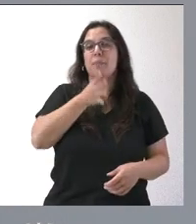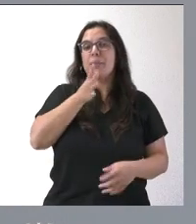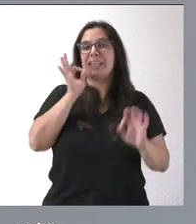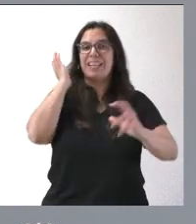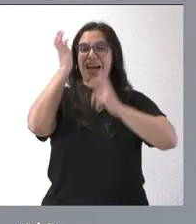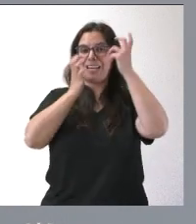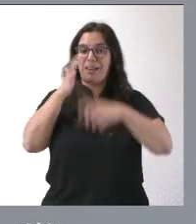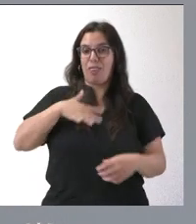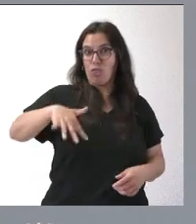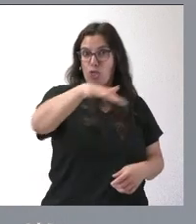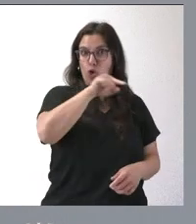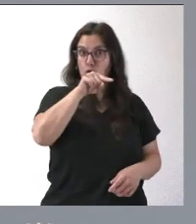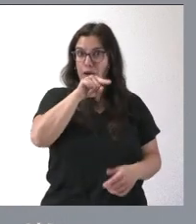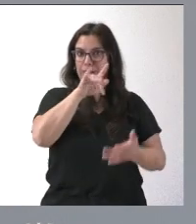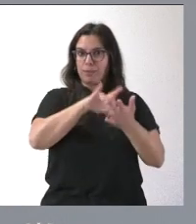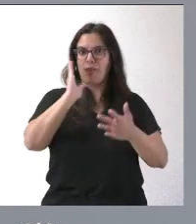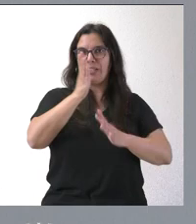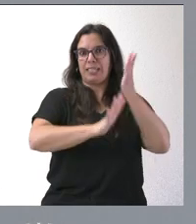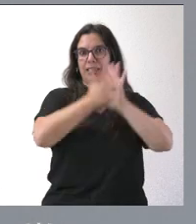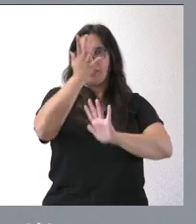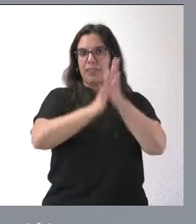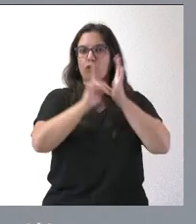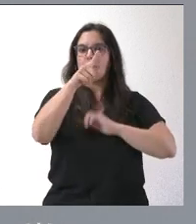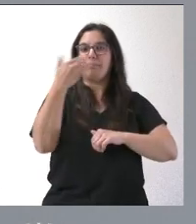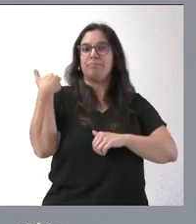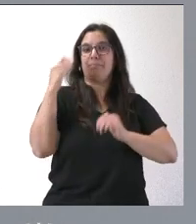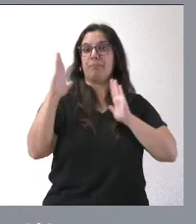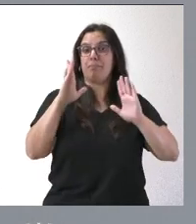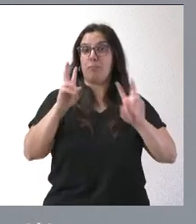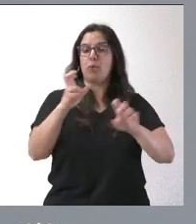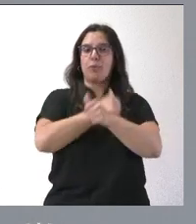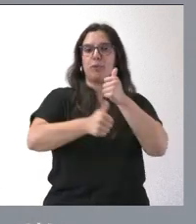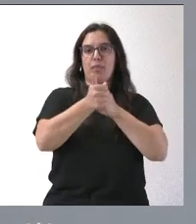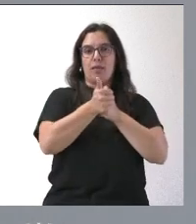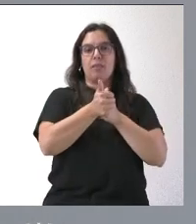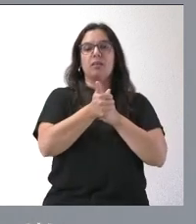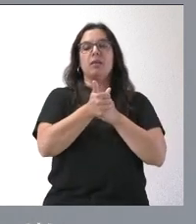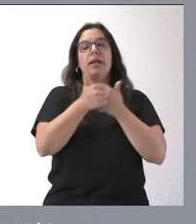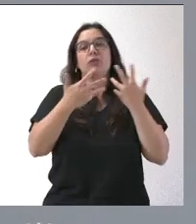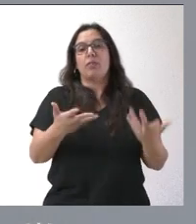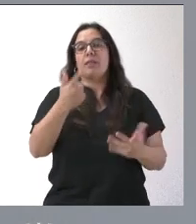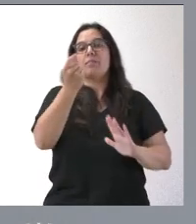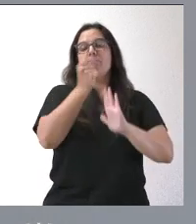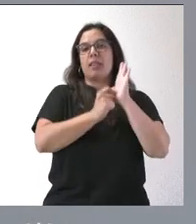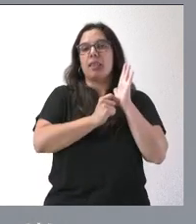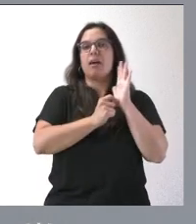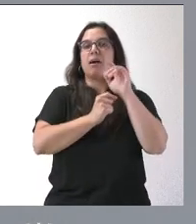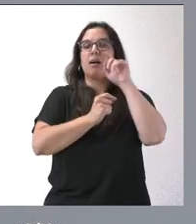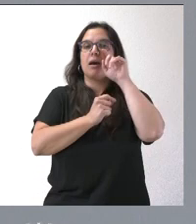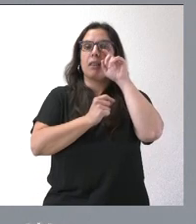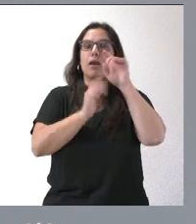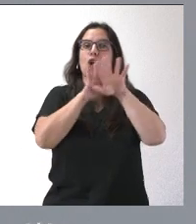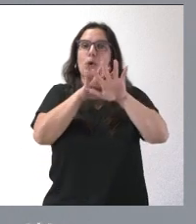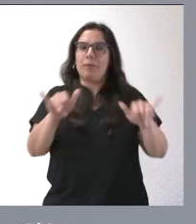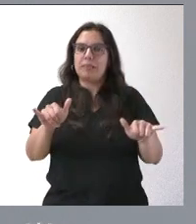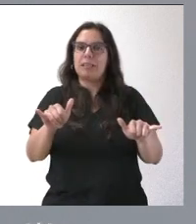ganado que estaba en la zona, que fue prioridad también en aquellos primeros instantes. Por tanto, la medida de compensar